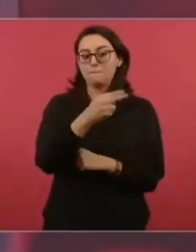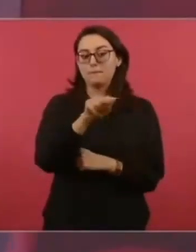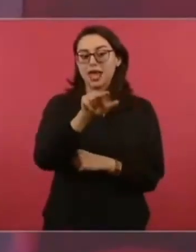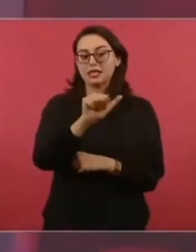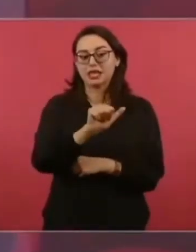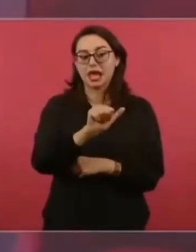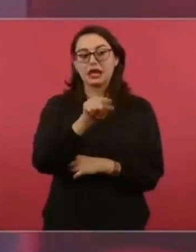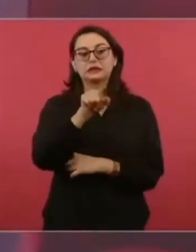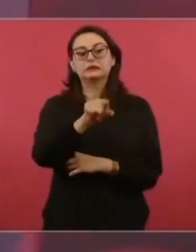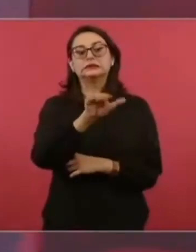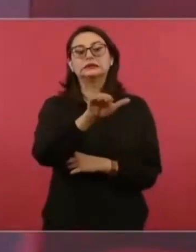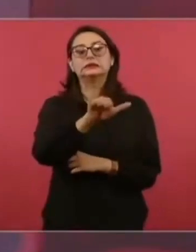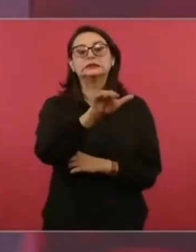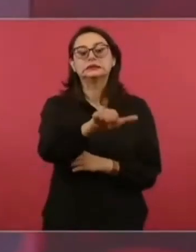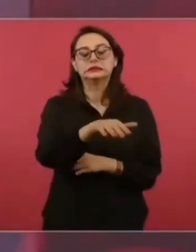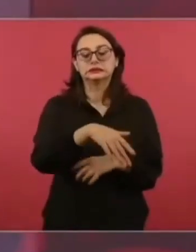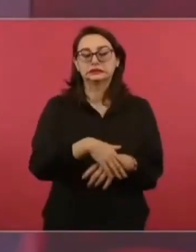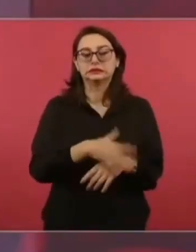gasolina.